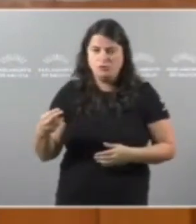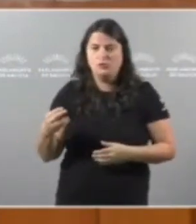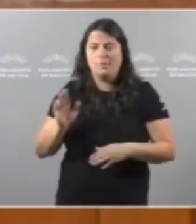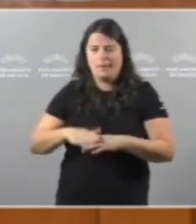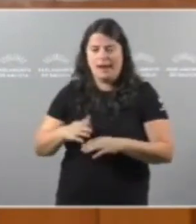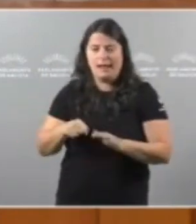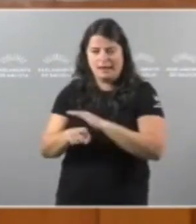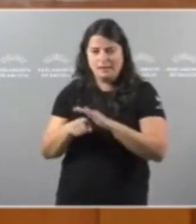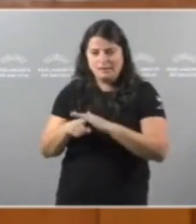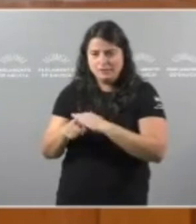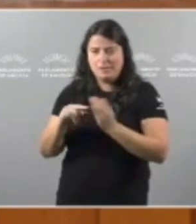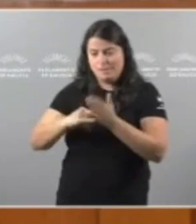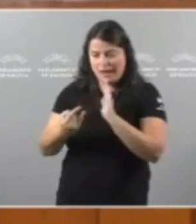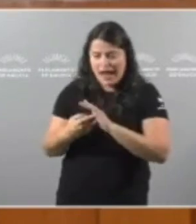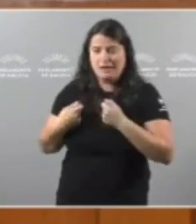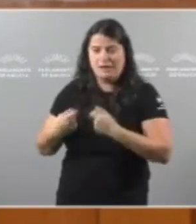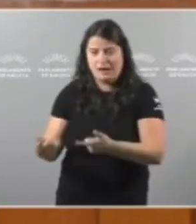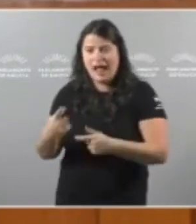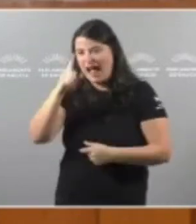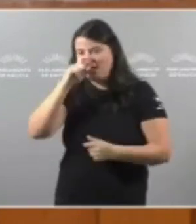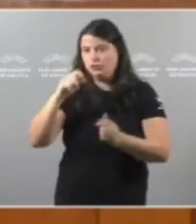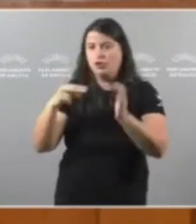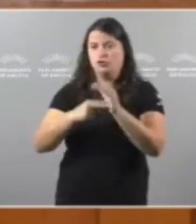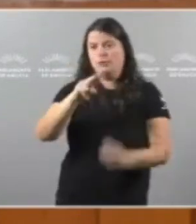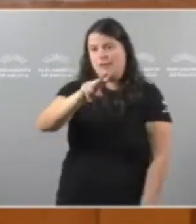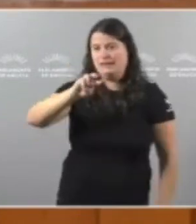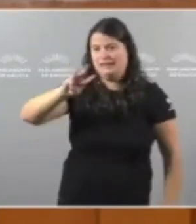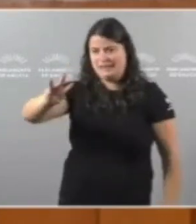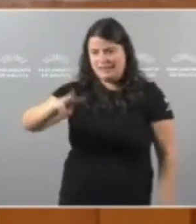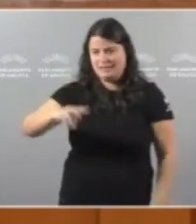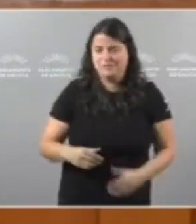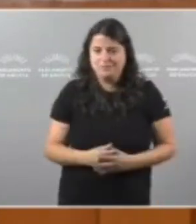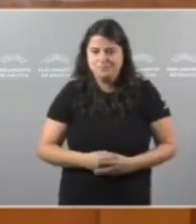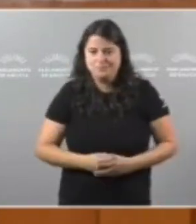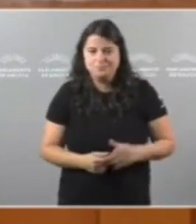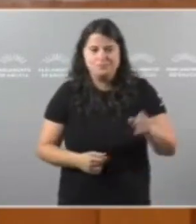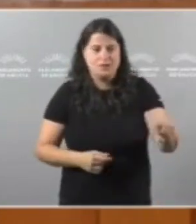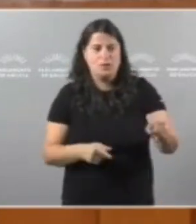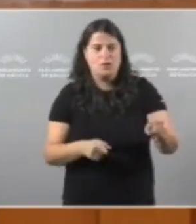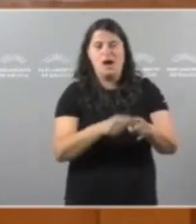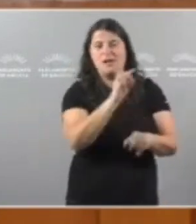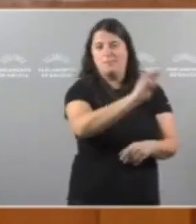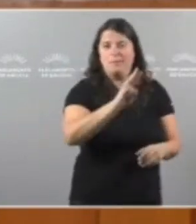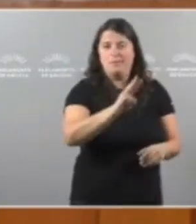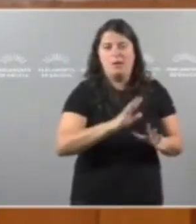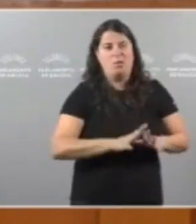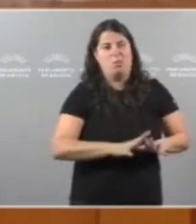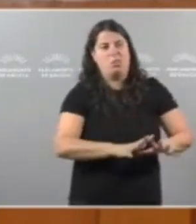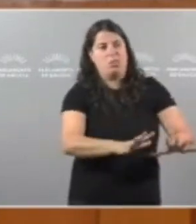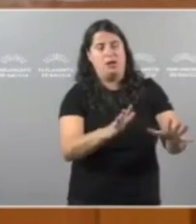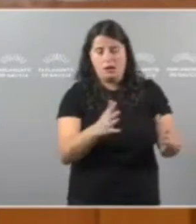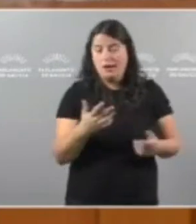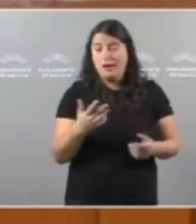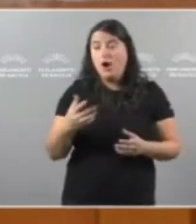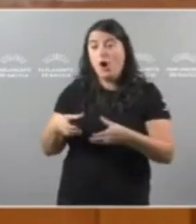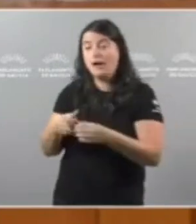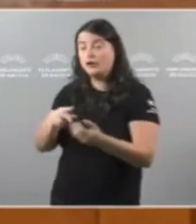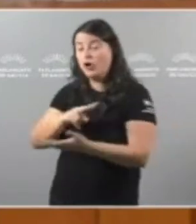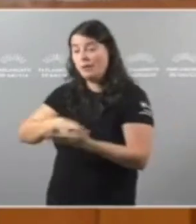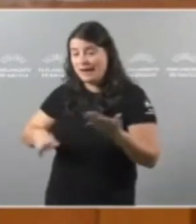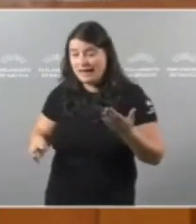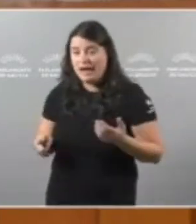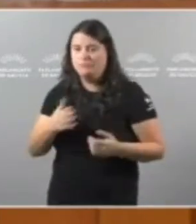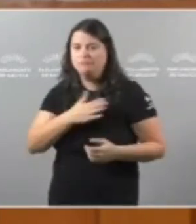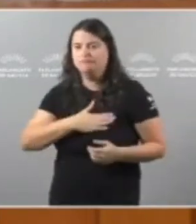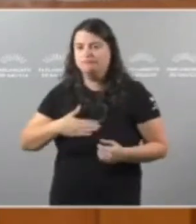De ese plan No ano 2023 Fronte o desleixo Do PP Un goberno Do BNG Tería